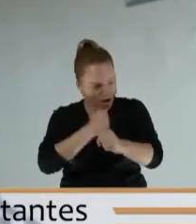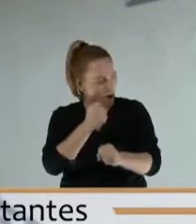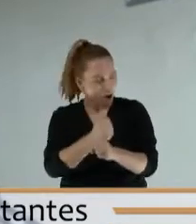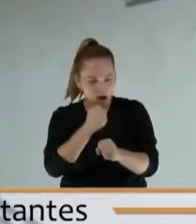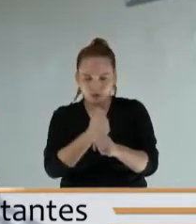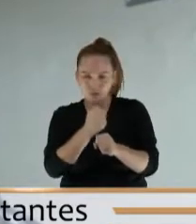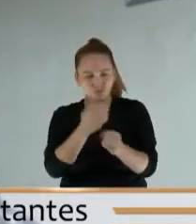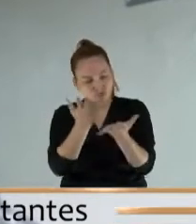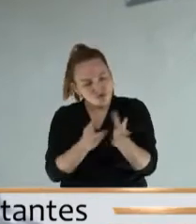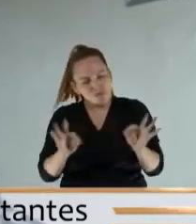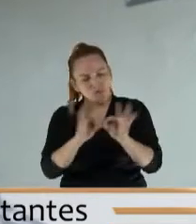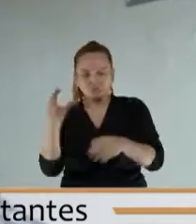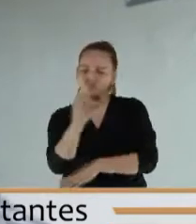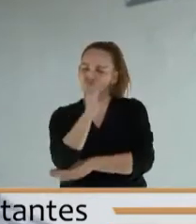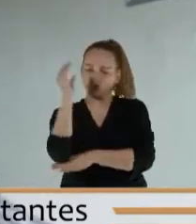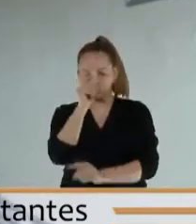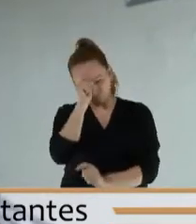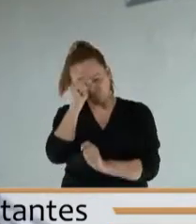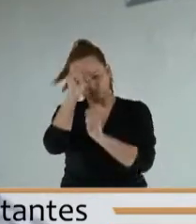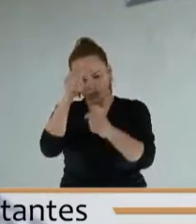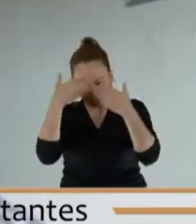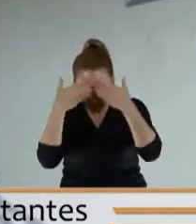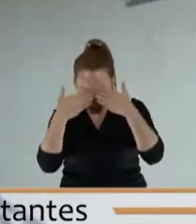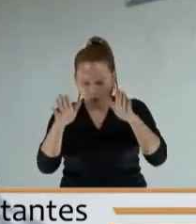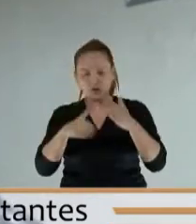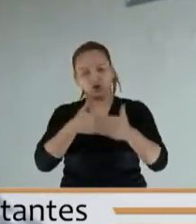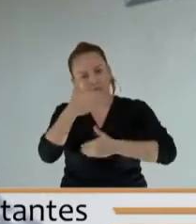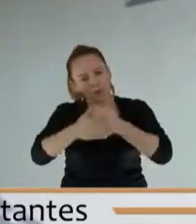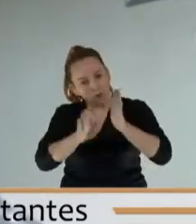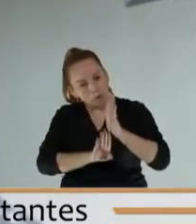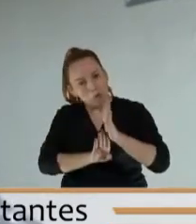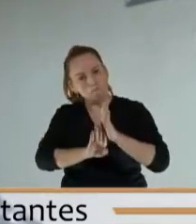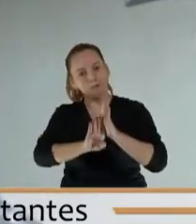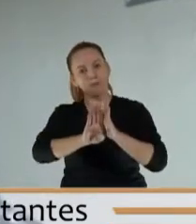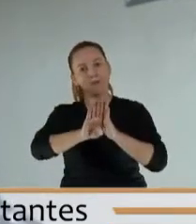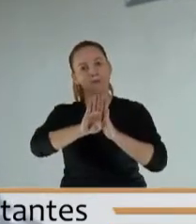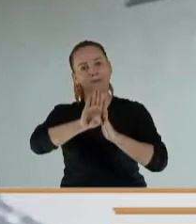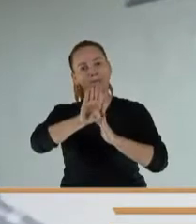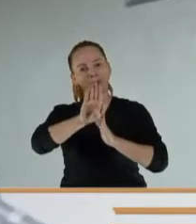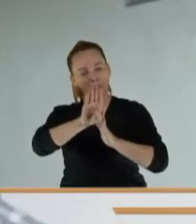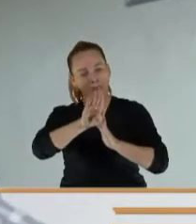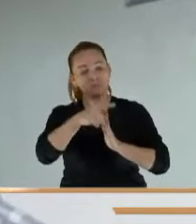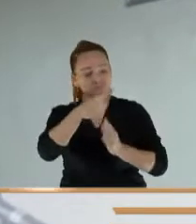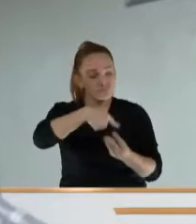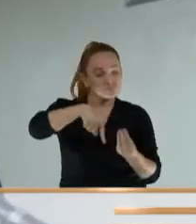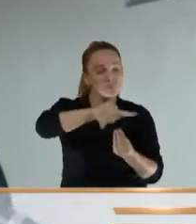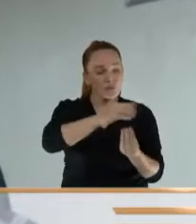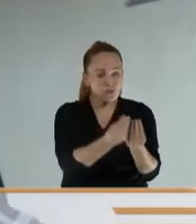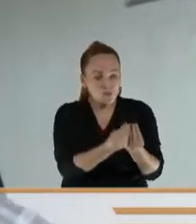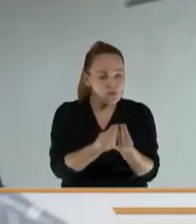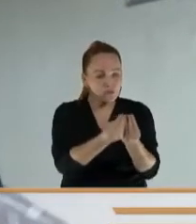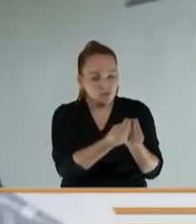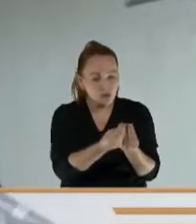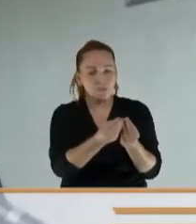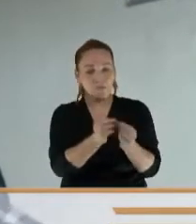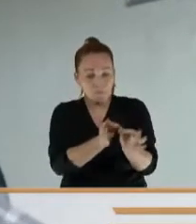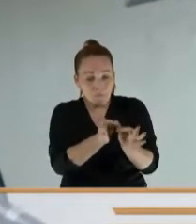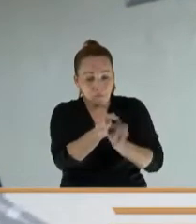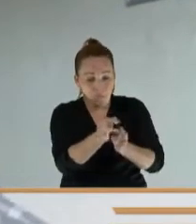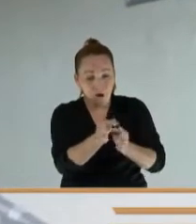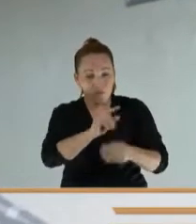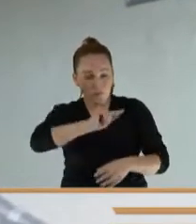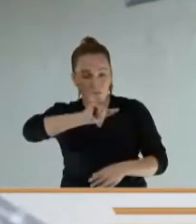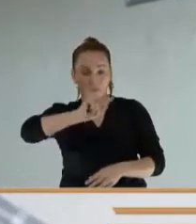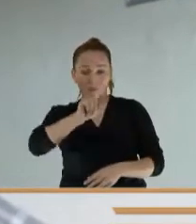la democracia y para mejorar un poco la dignidad de los concejales. Y un municipio de sexta categoría,